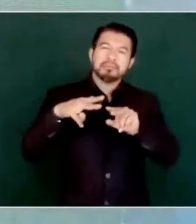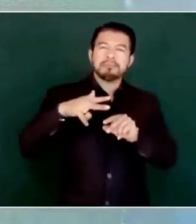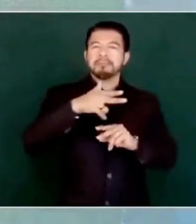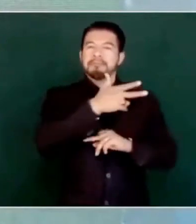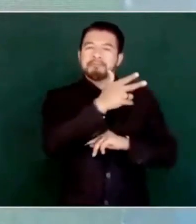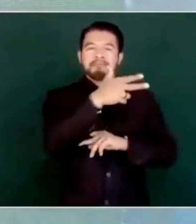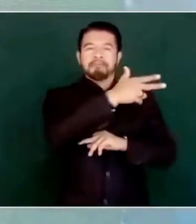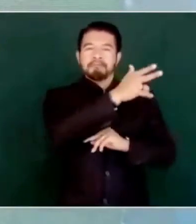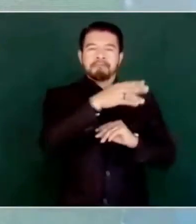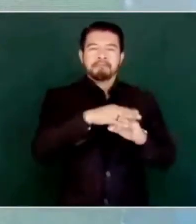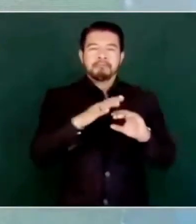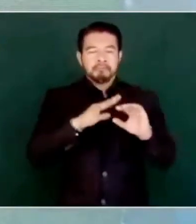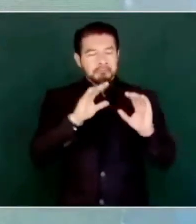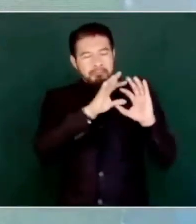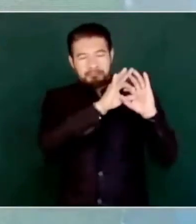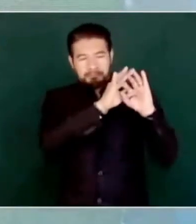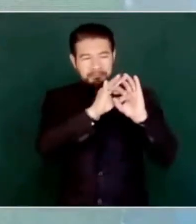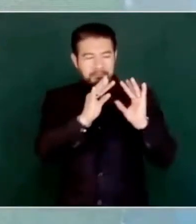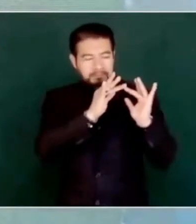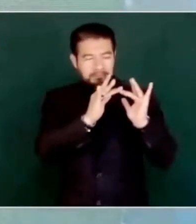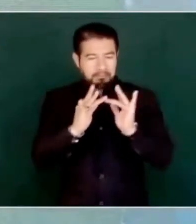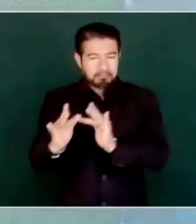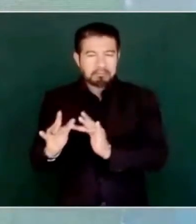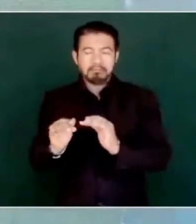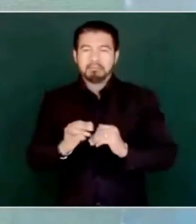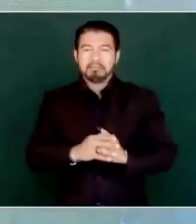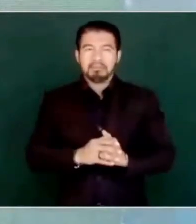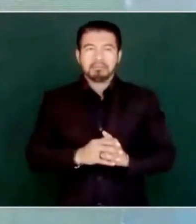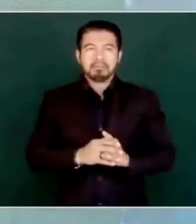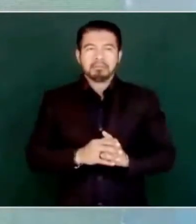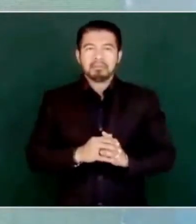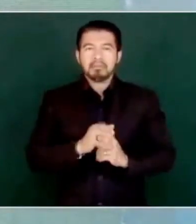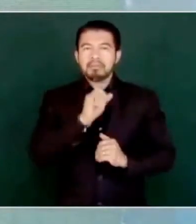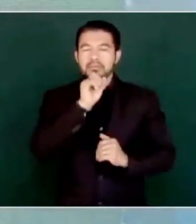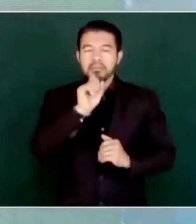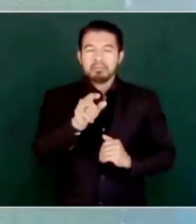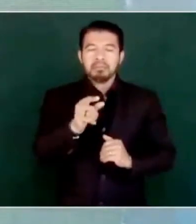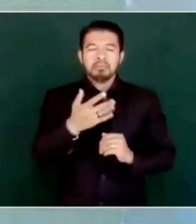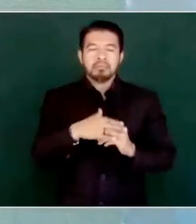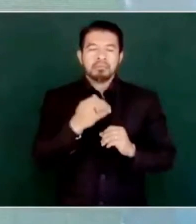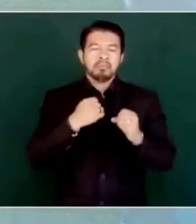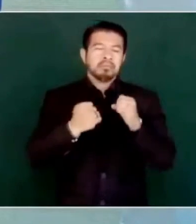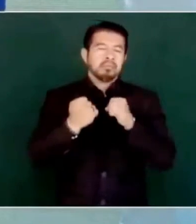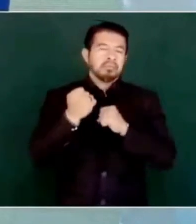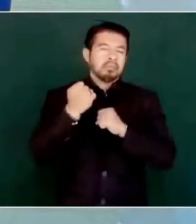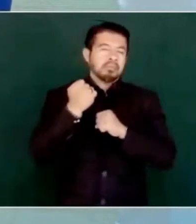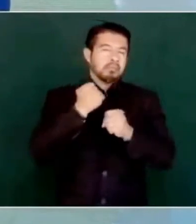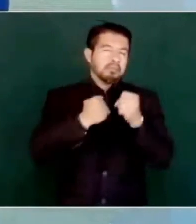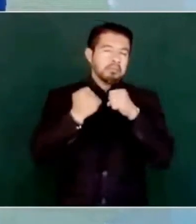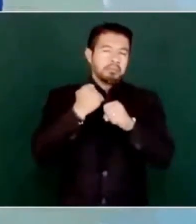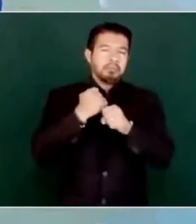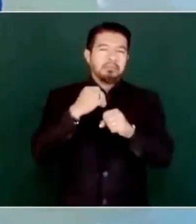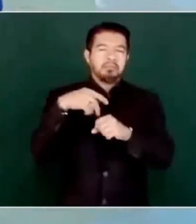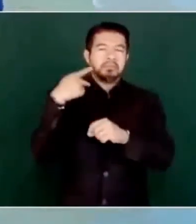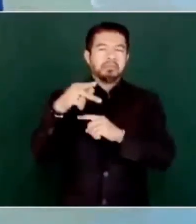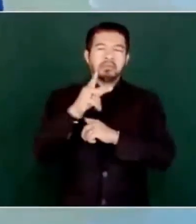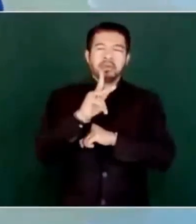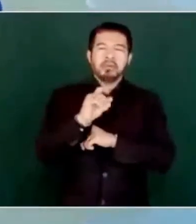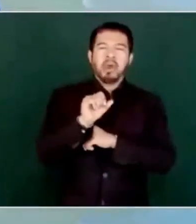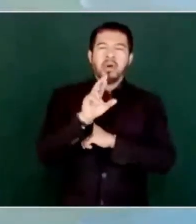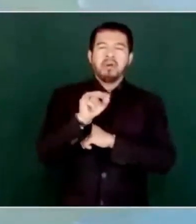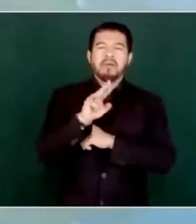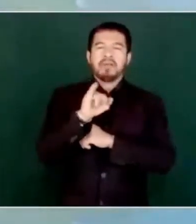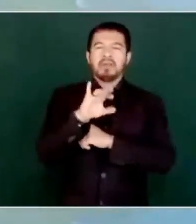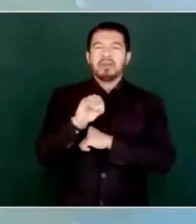Durante el porfiriato se construyeron alrededor de 20 mil kilómetros de vías férreas